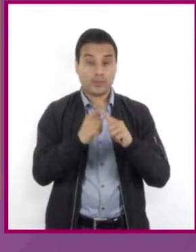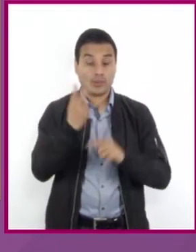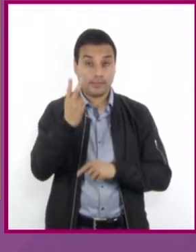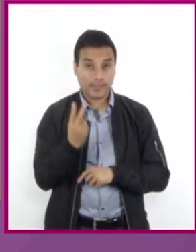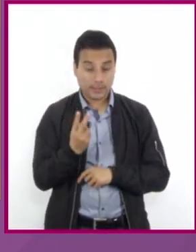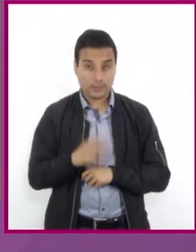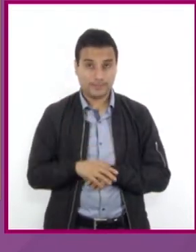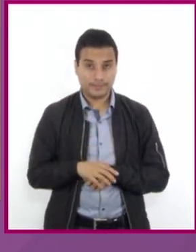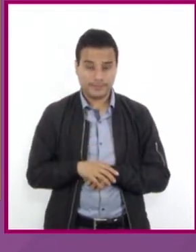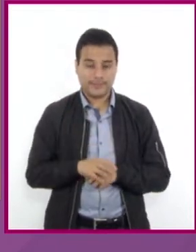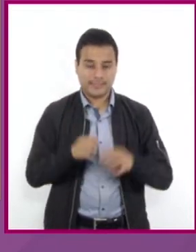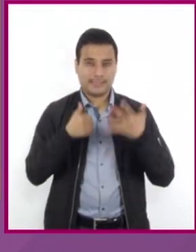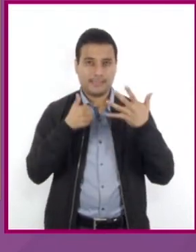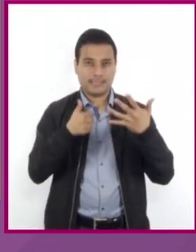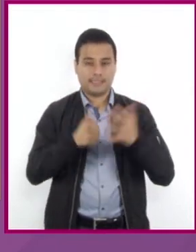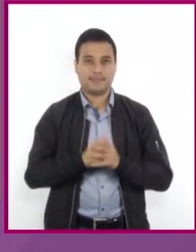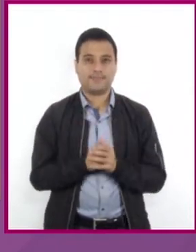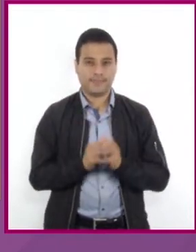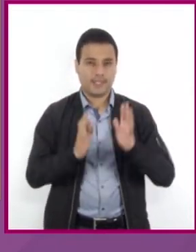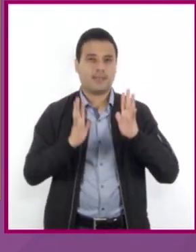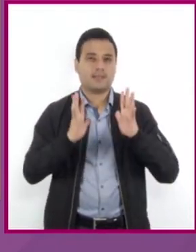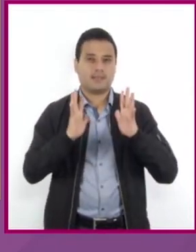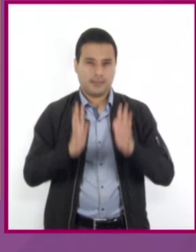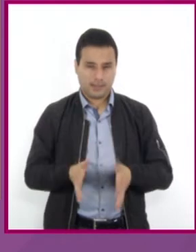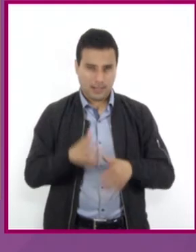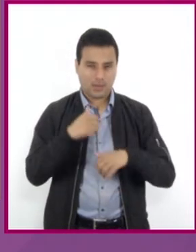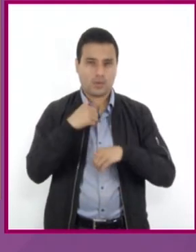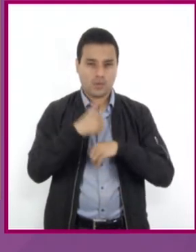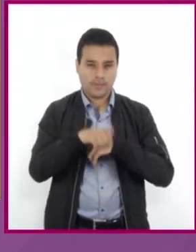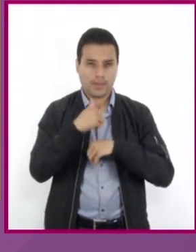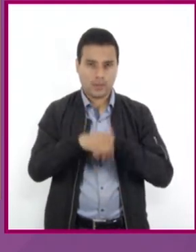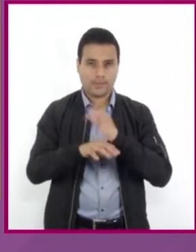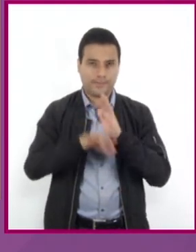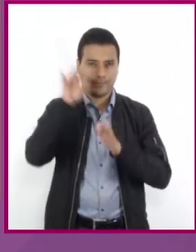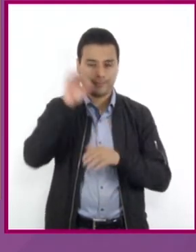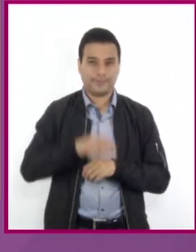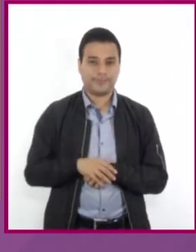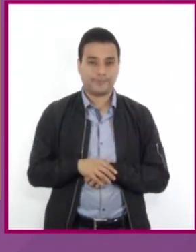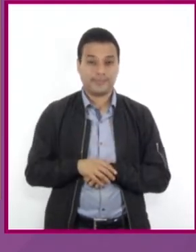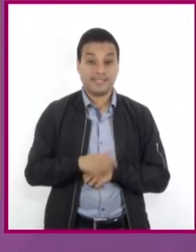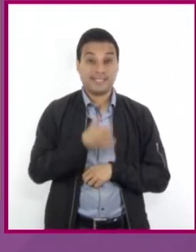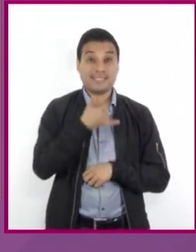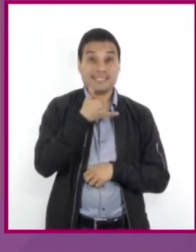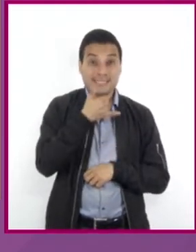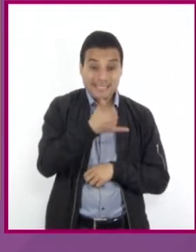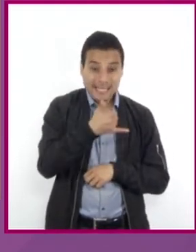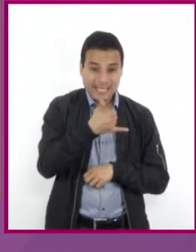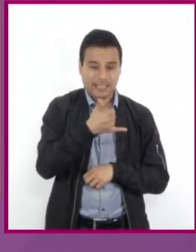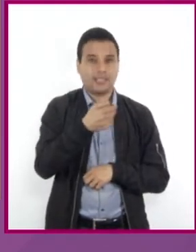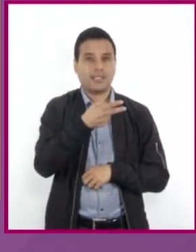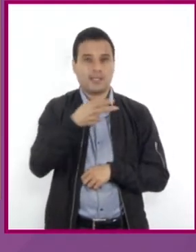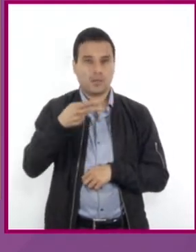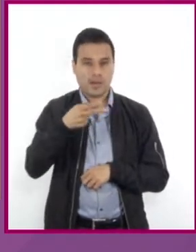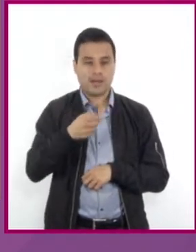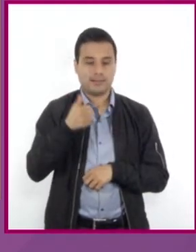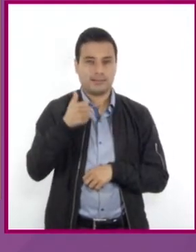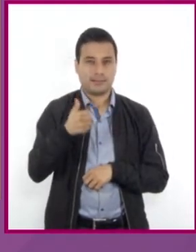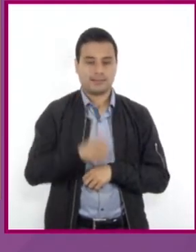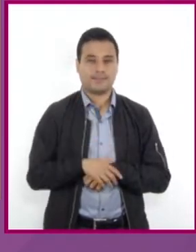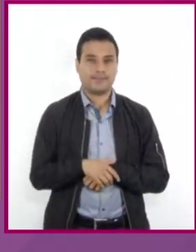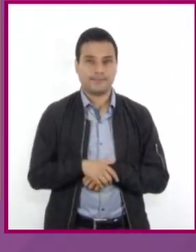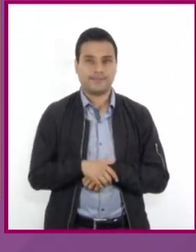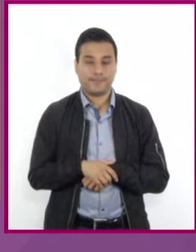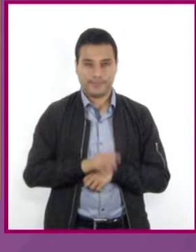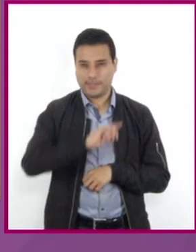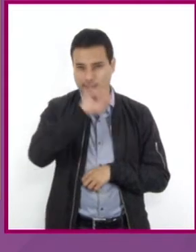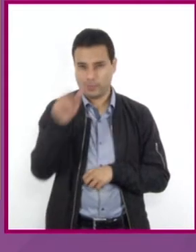igual a 6. Ya tenemos el valor numérico de la incógnita Y, que es igual a 6. Para finalizar, con